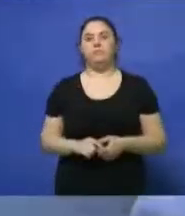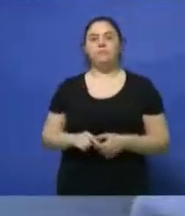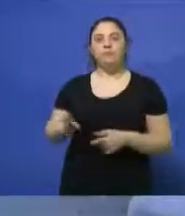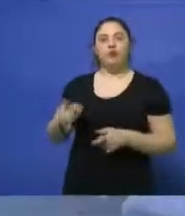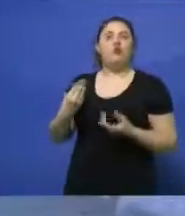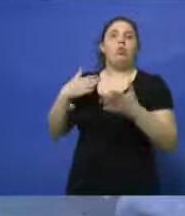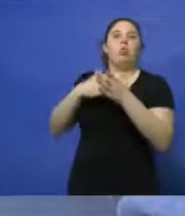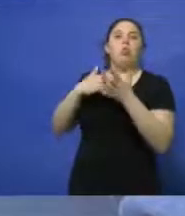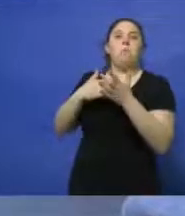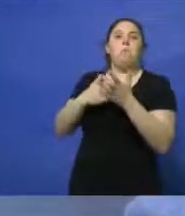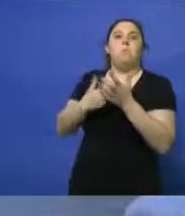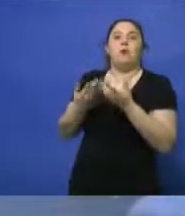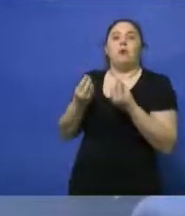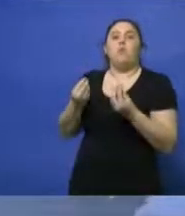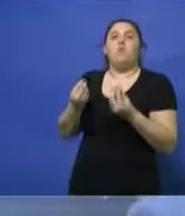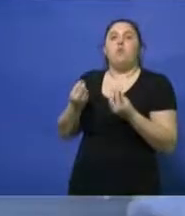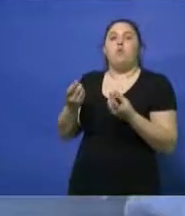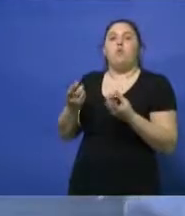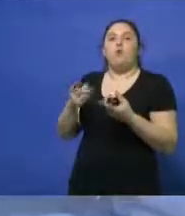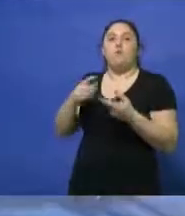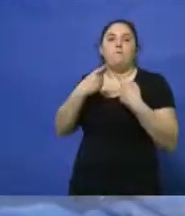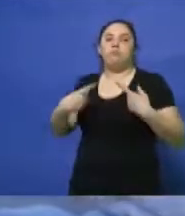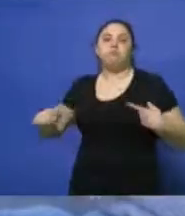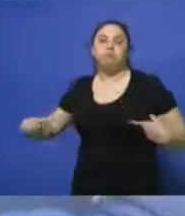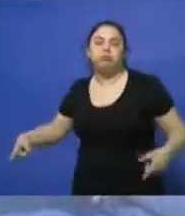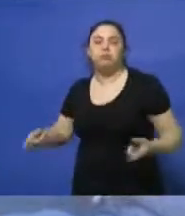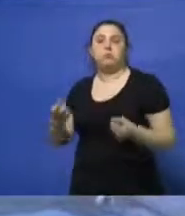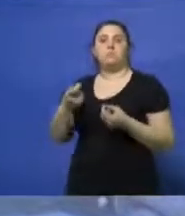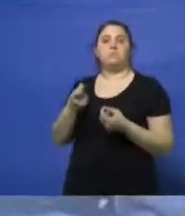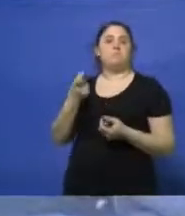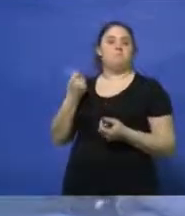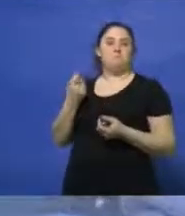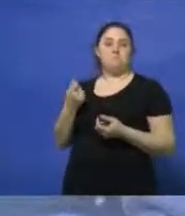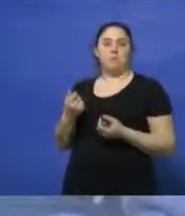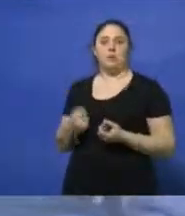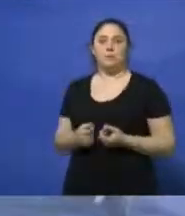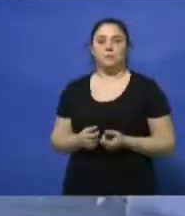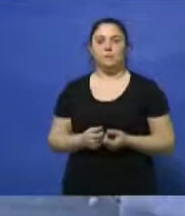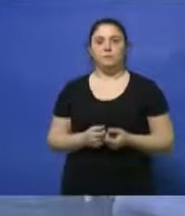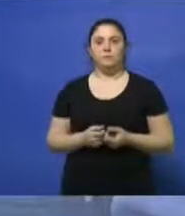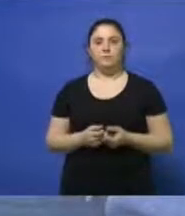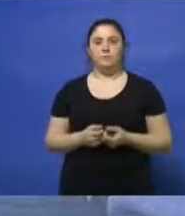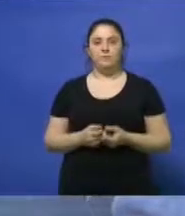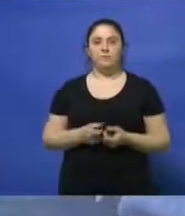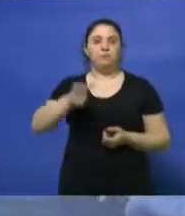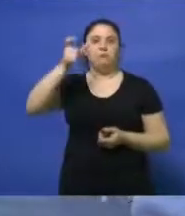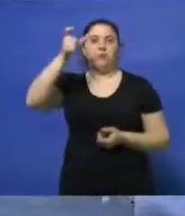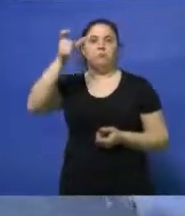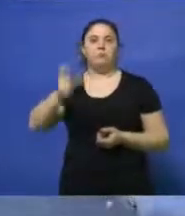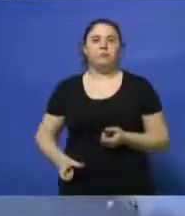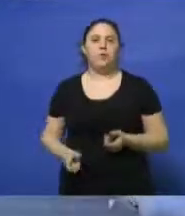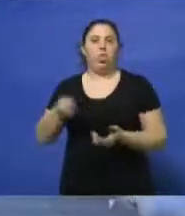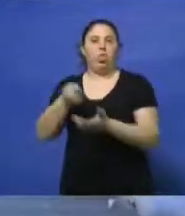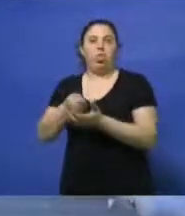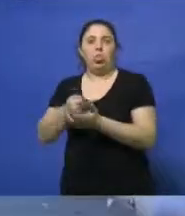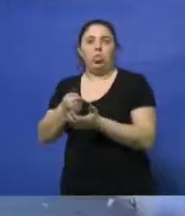manejo que se haga de los recursos. Es decir, el que gasta razonablemente de